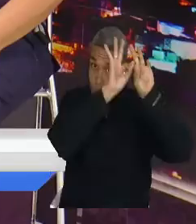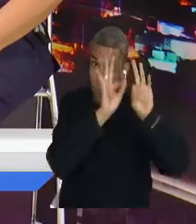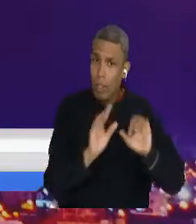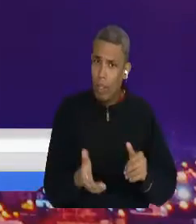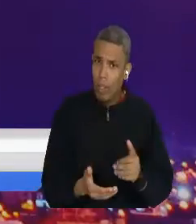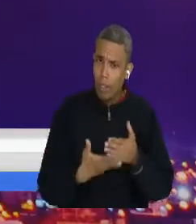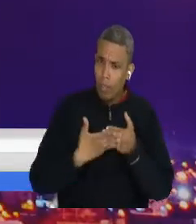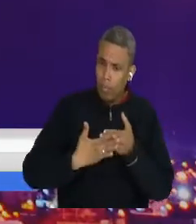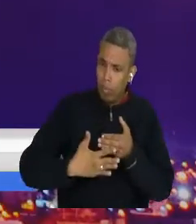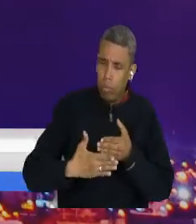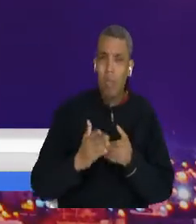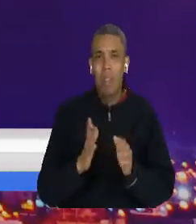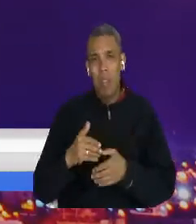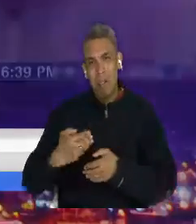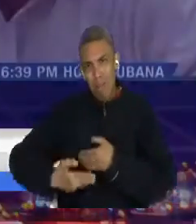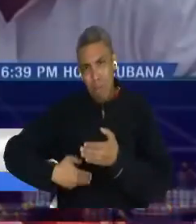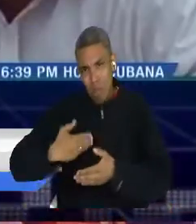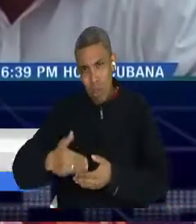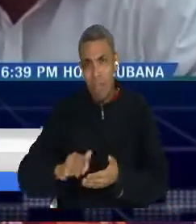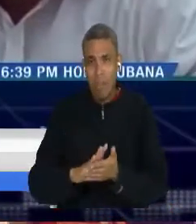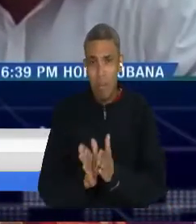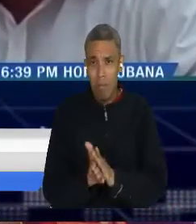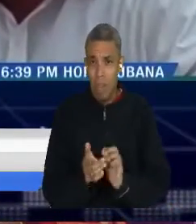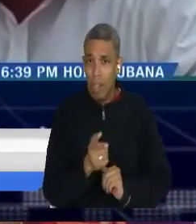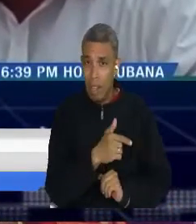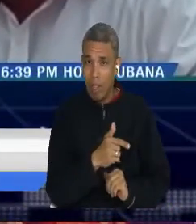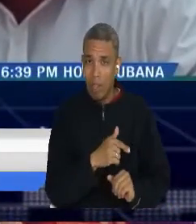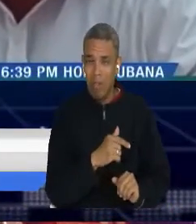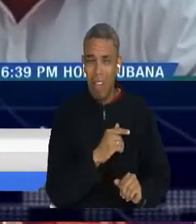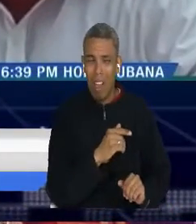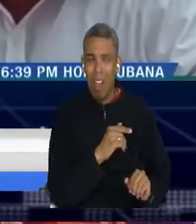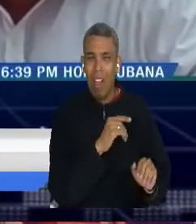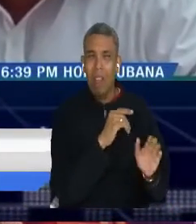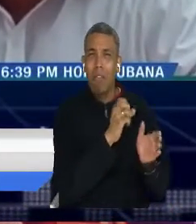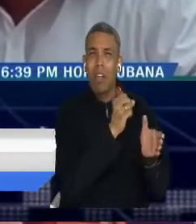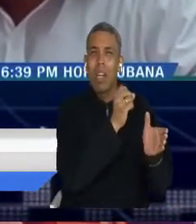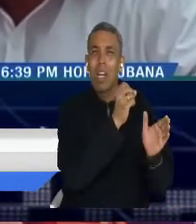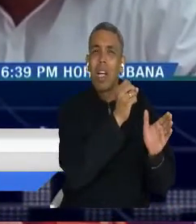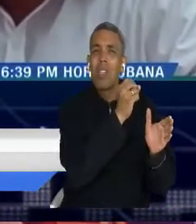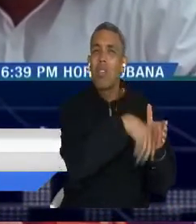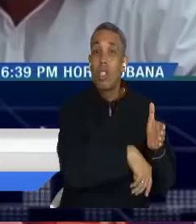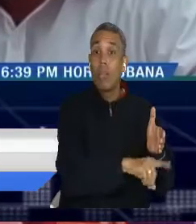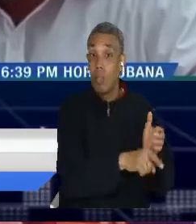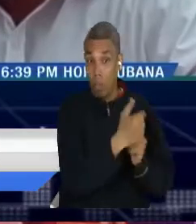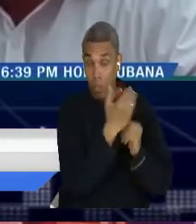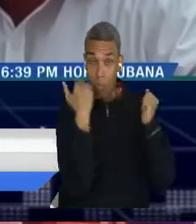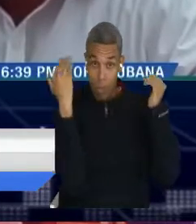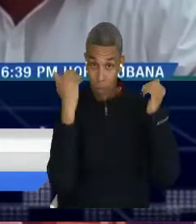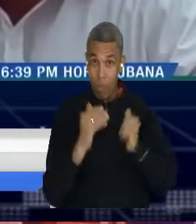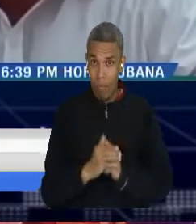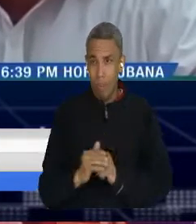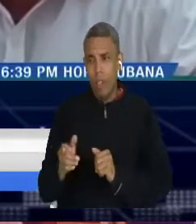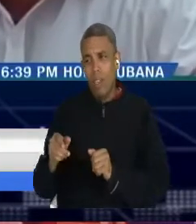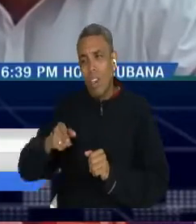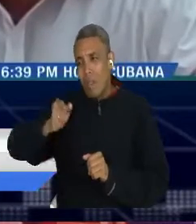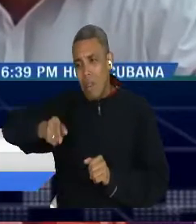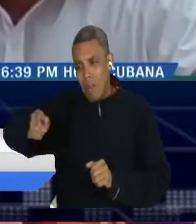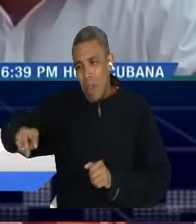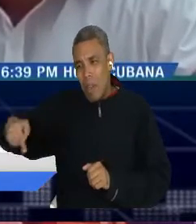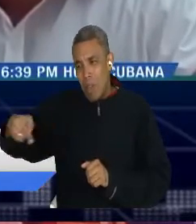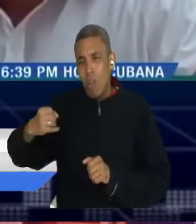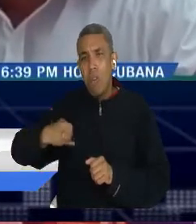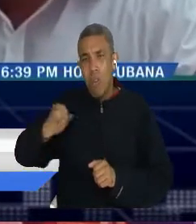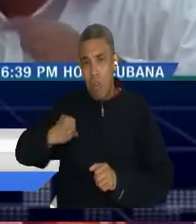Los acuerdos de paz confrontan una nueva dinámica de desarrollo. Es un planteamiento,